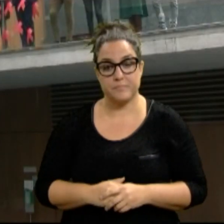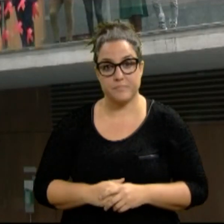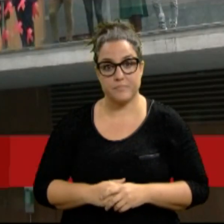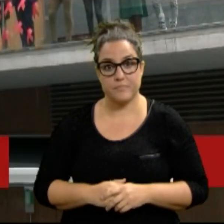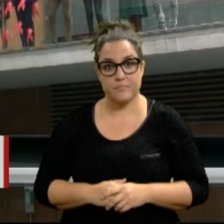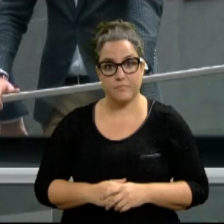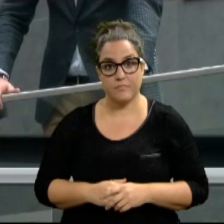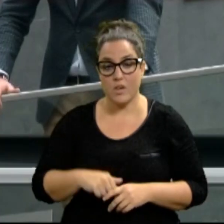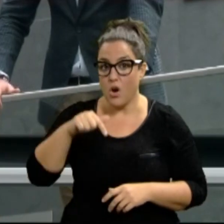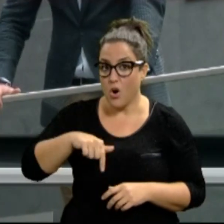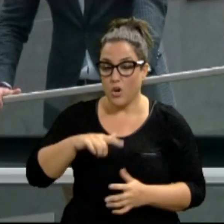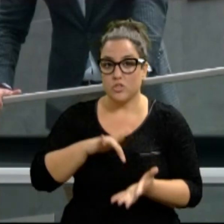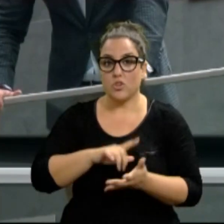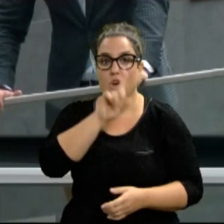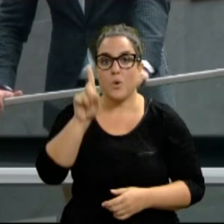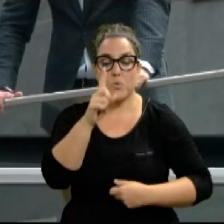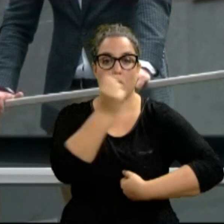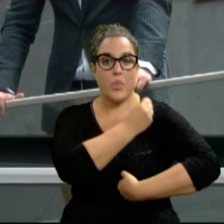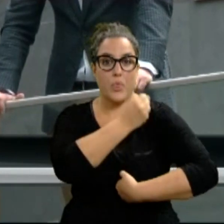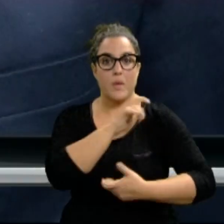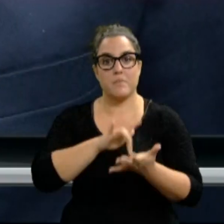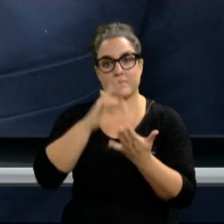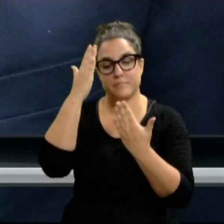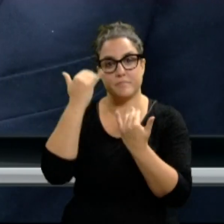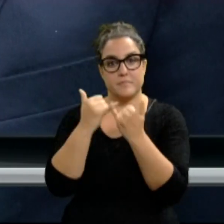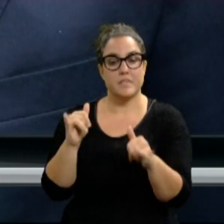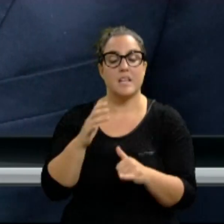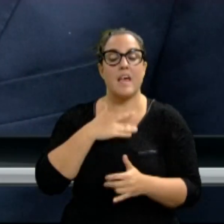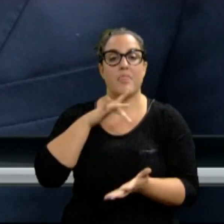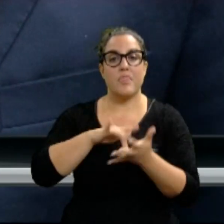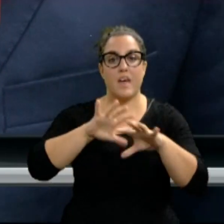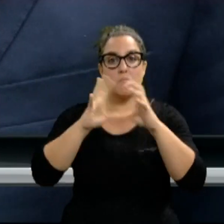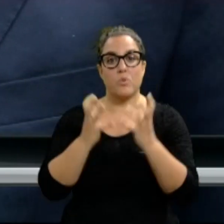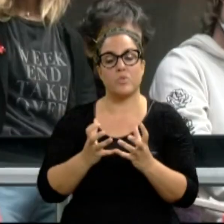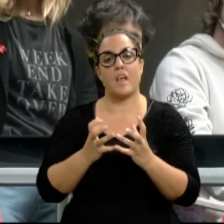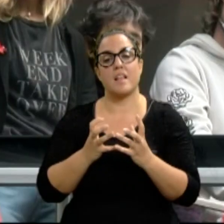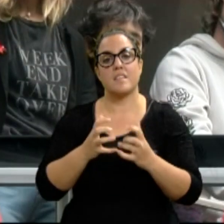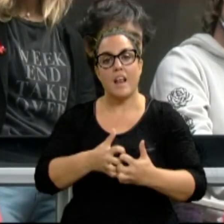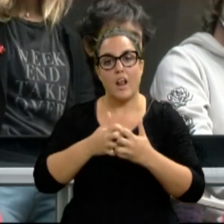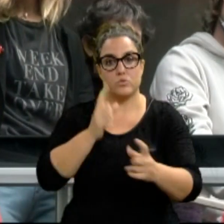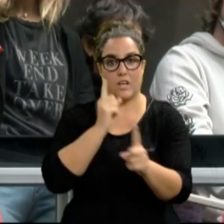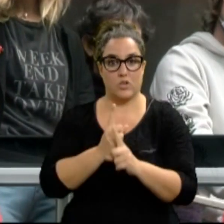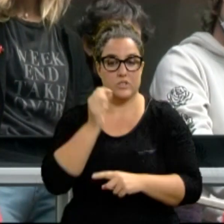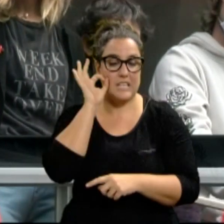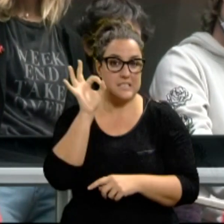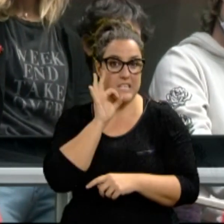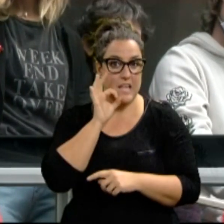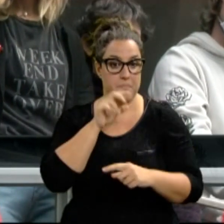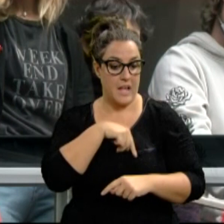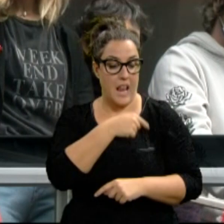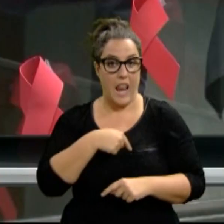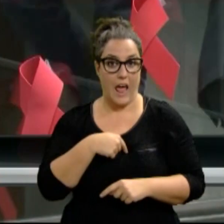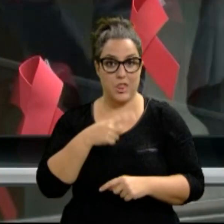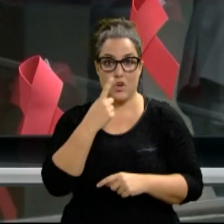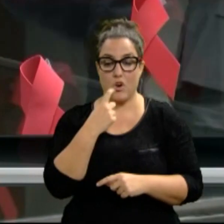Y hoy, 1 de diciembre, se conmemora el Día Mundial en la lucha contra el Sidalazo Rojo. para recordar a quienes se